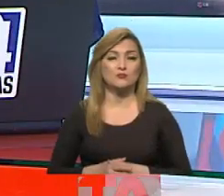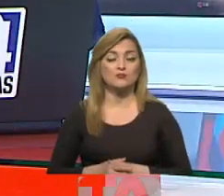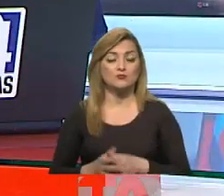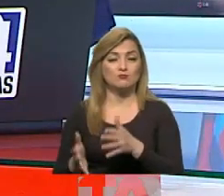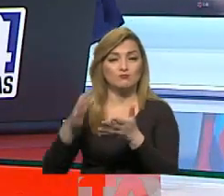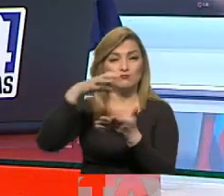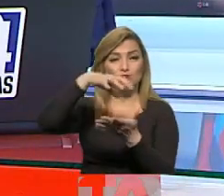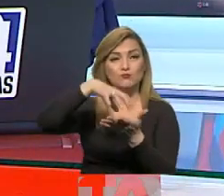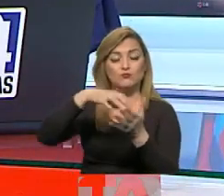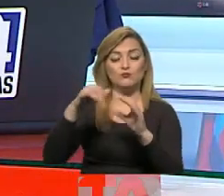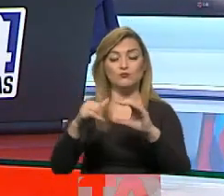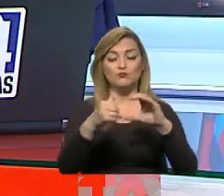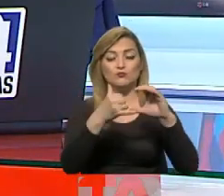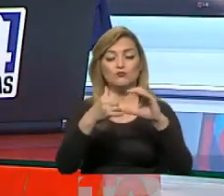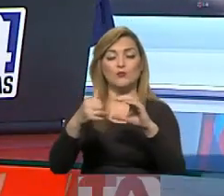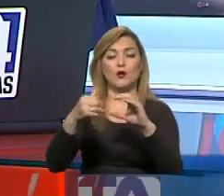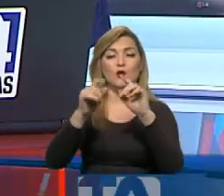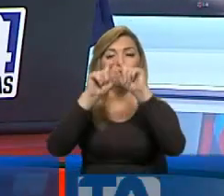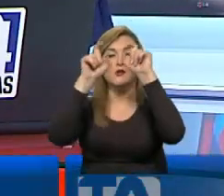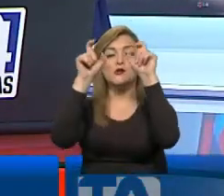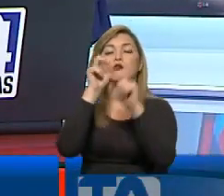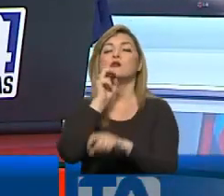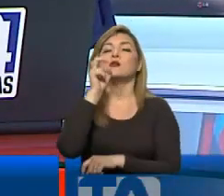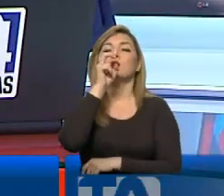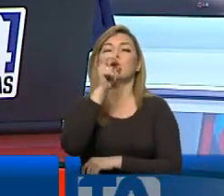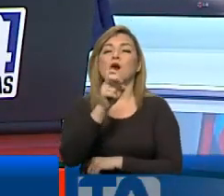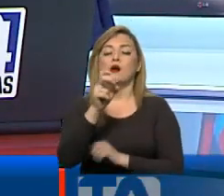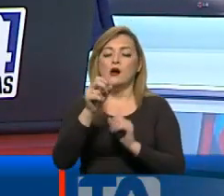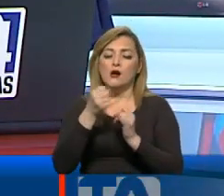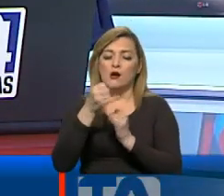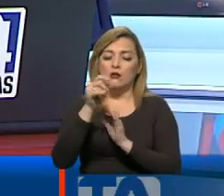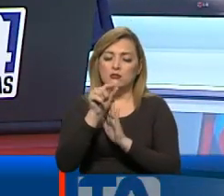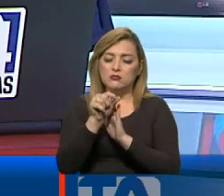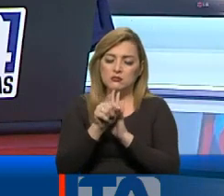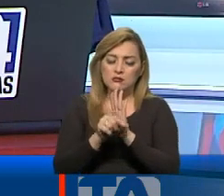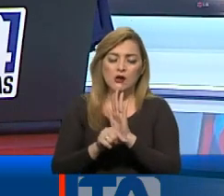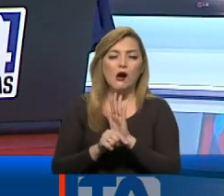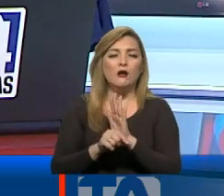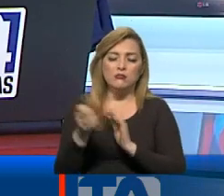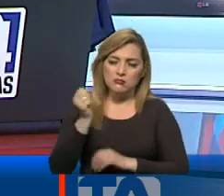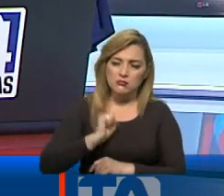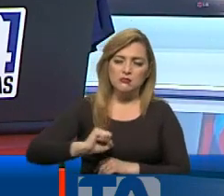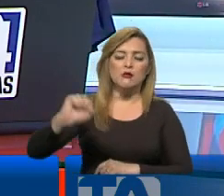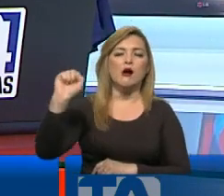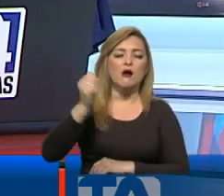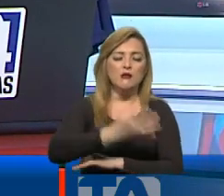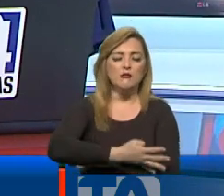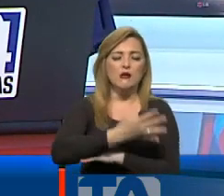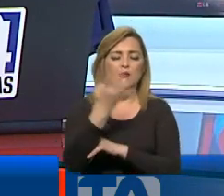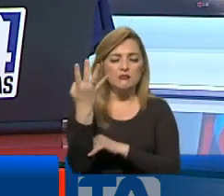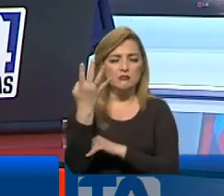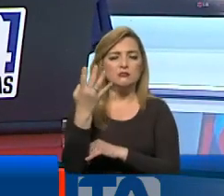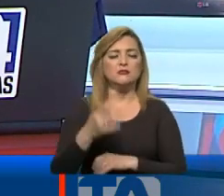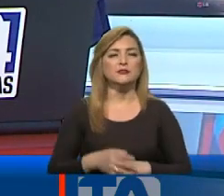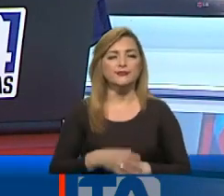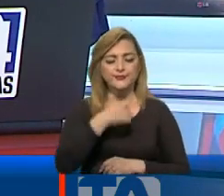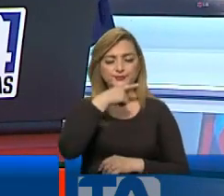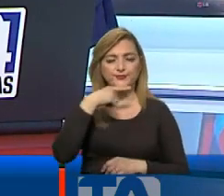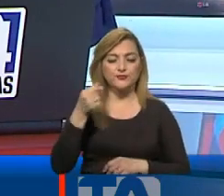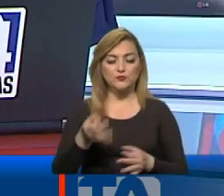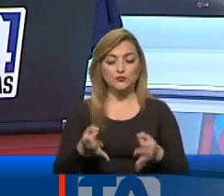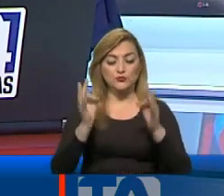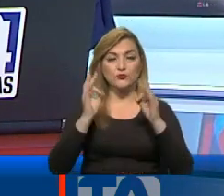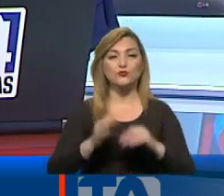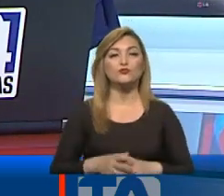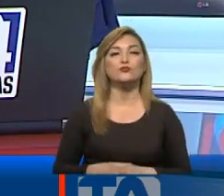Y en la provincia de Santa Elena, el sector turístico, última detalle es para recibir a los viajeros en los cuatro días de azueto de este feriado de